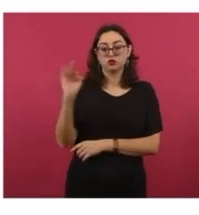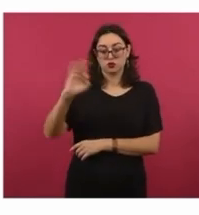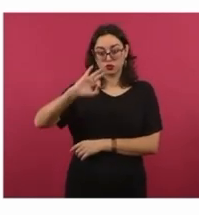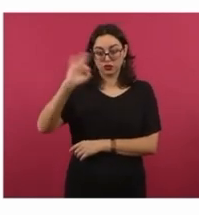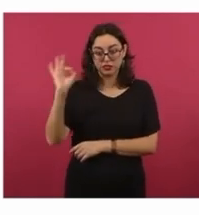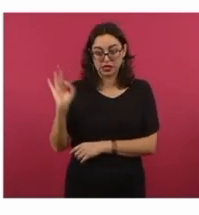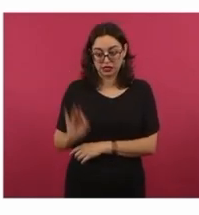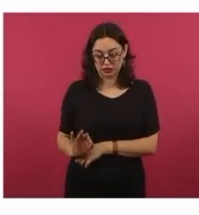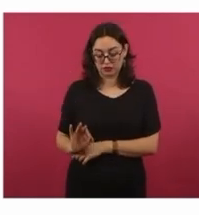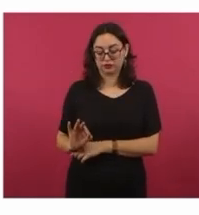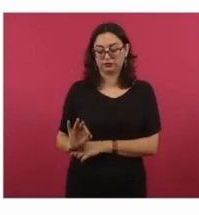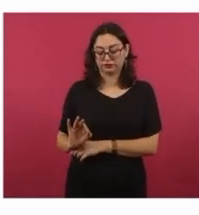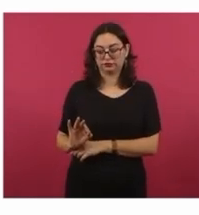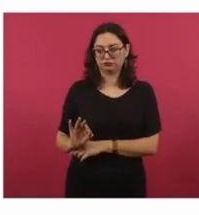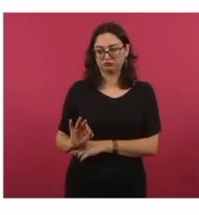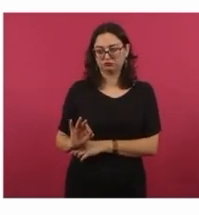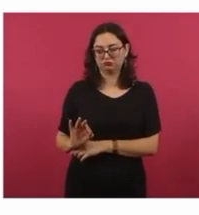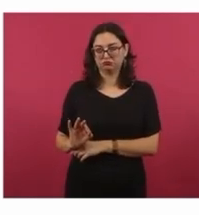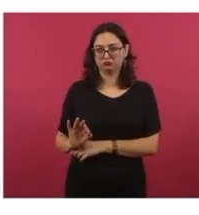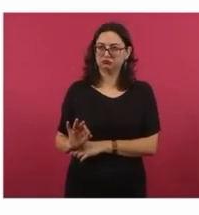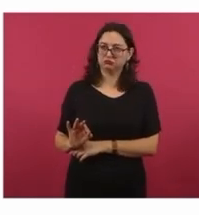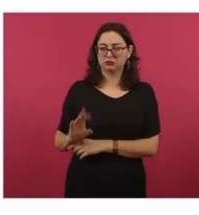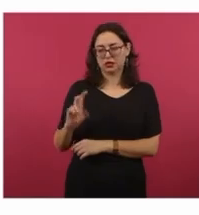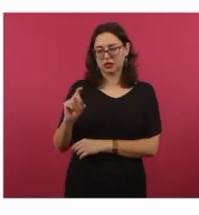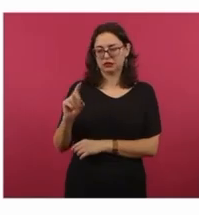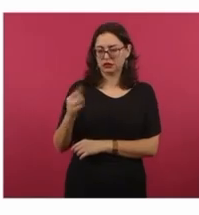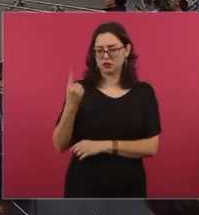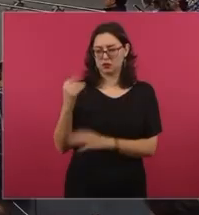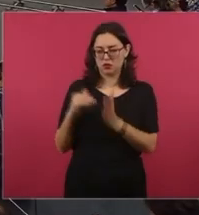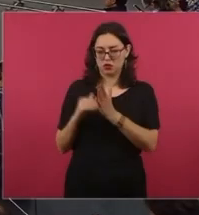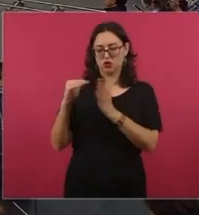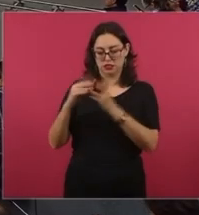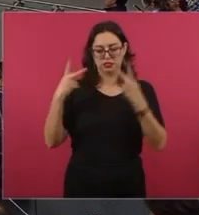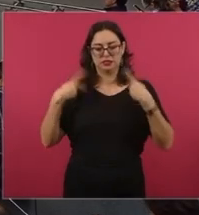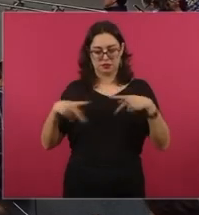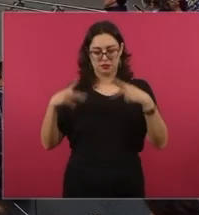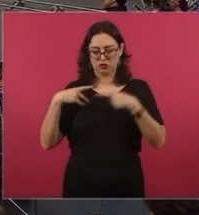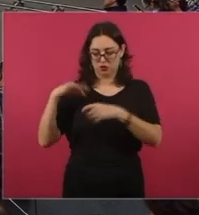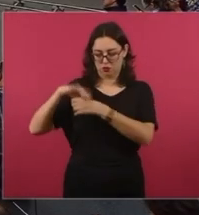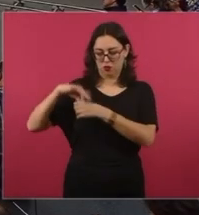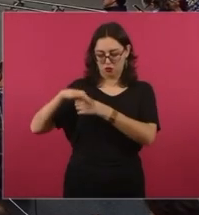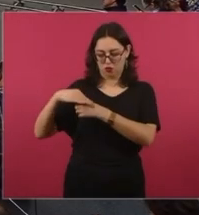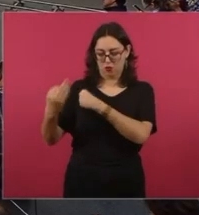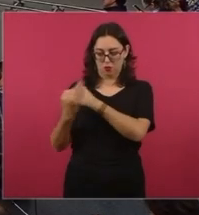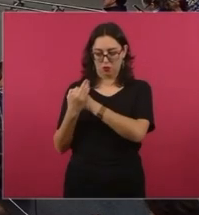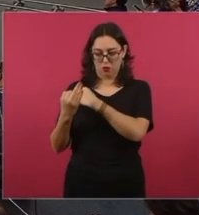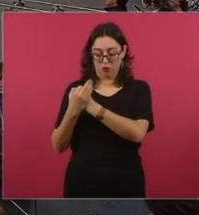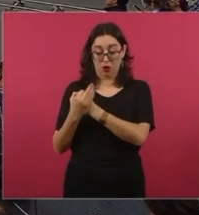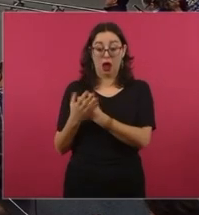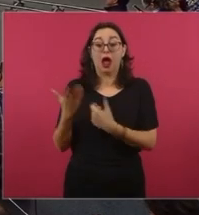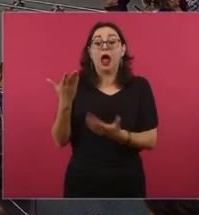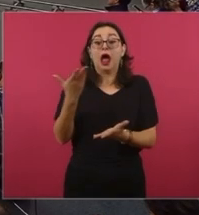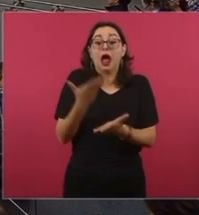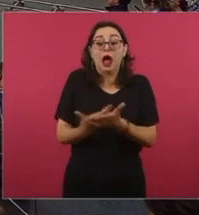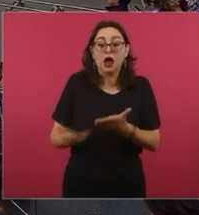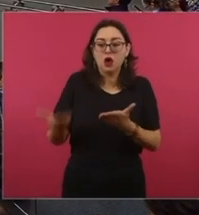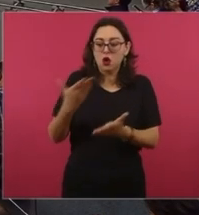como 31 millones. Si ahora esto se tradujera en votos, que no es así,